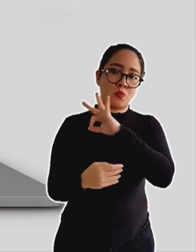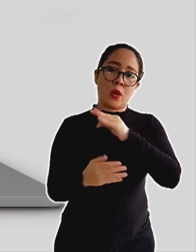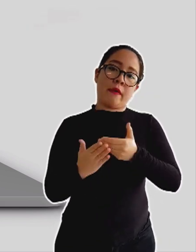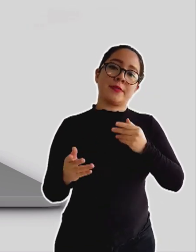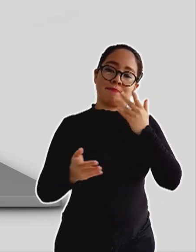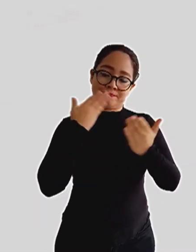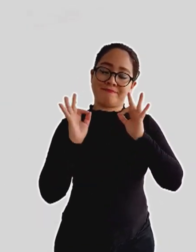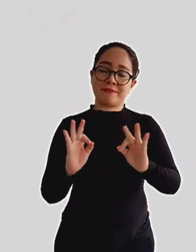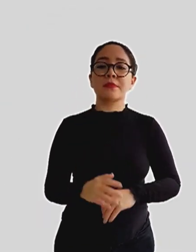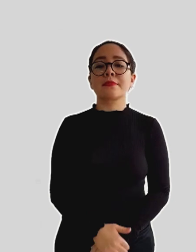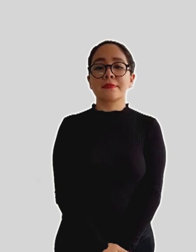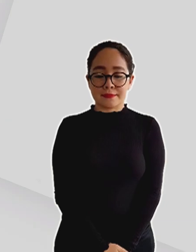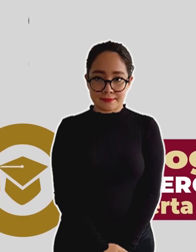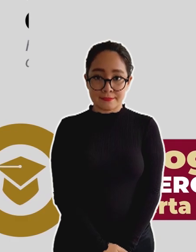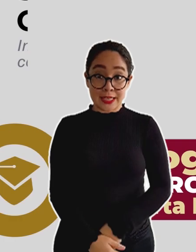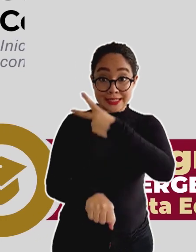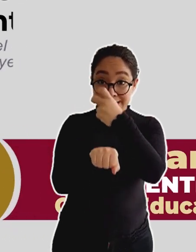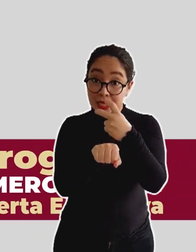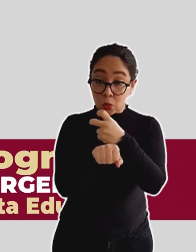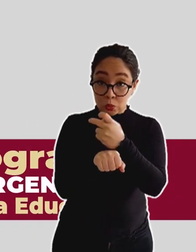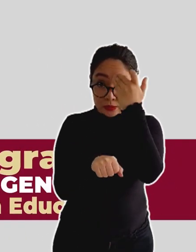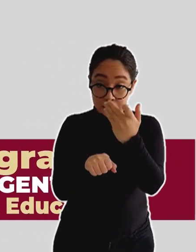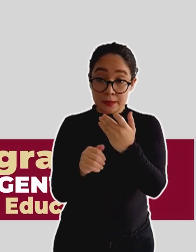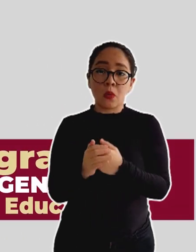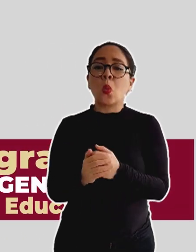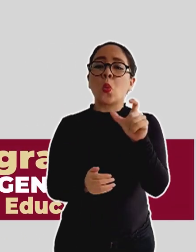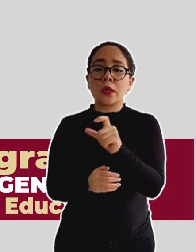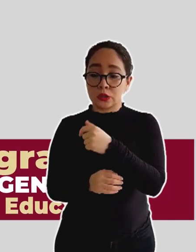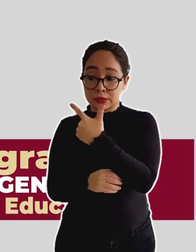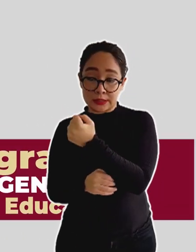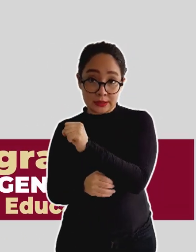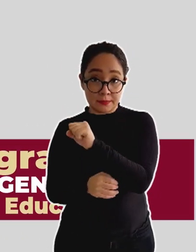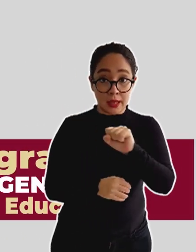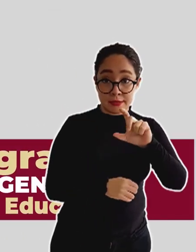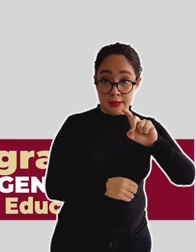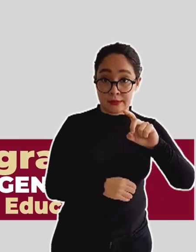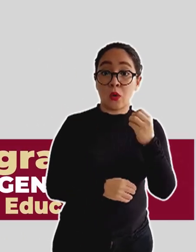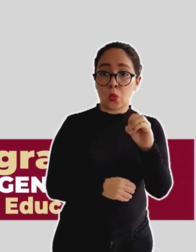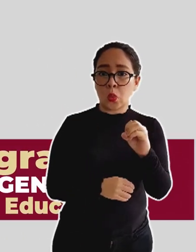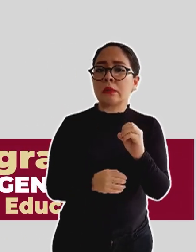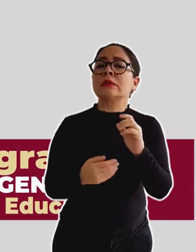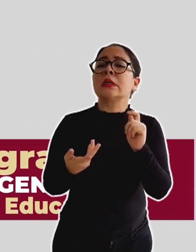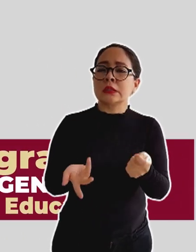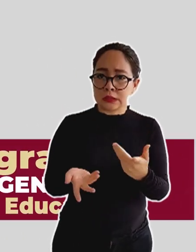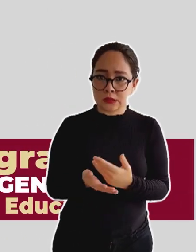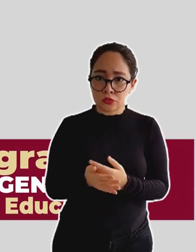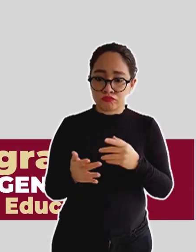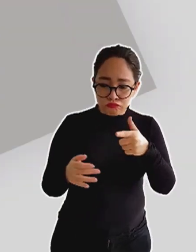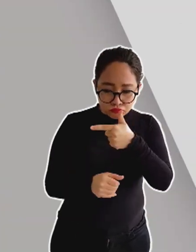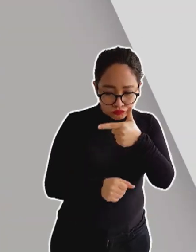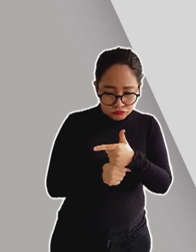La segunda fase, del 7 de septiembre al 30 de octubre, es Ubica, Selecciona y Contacta.